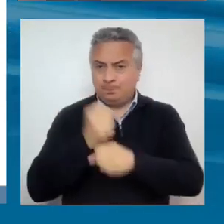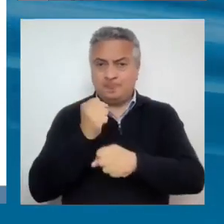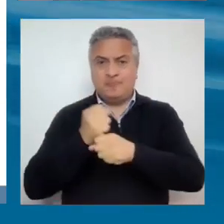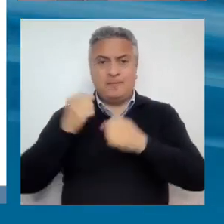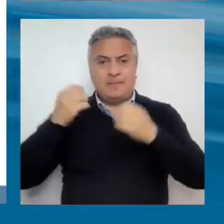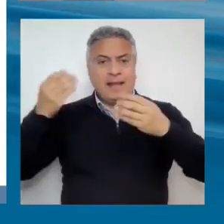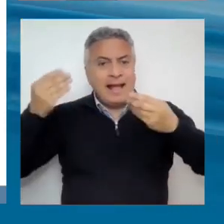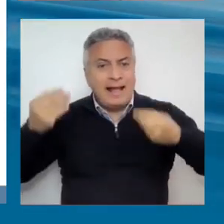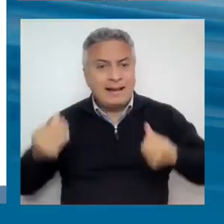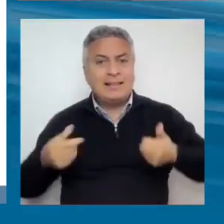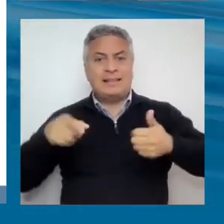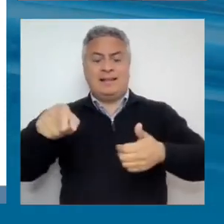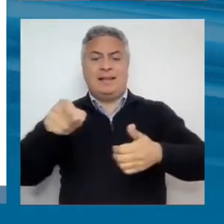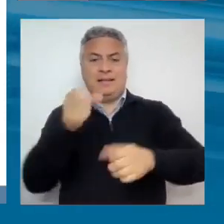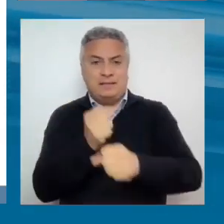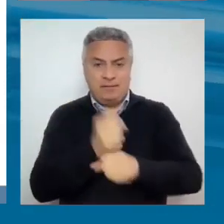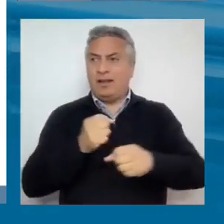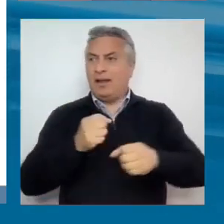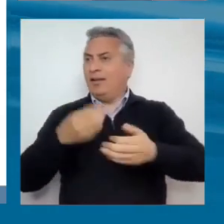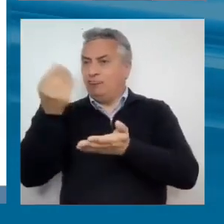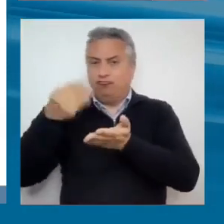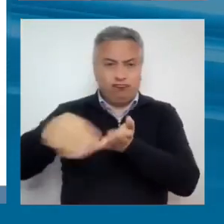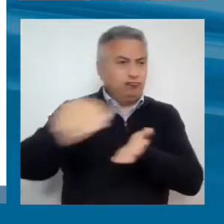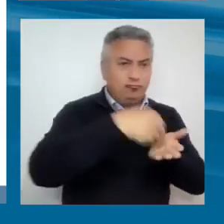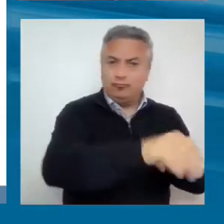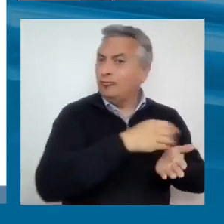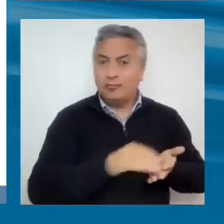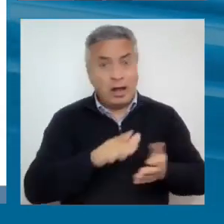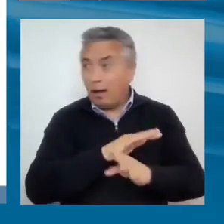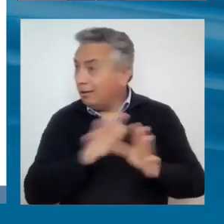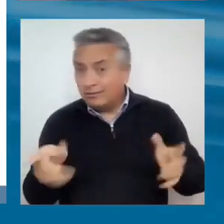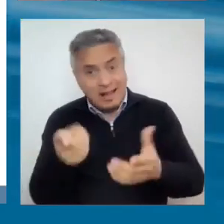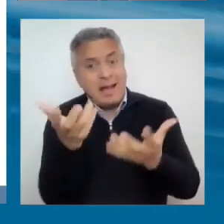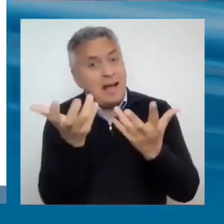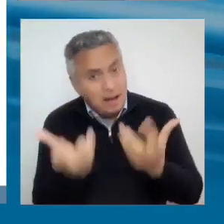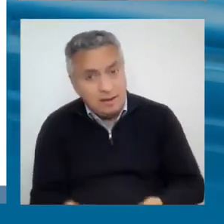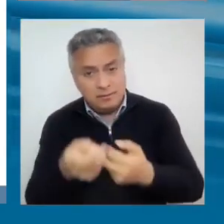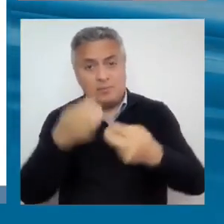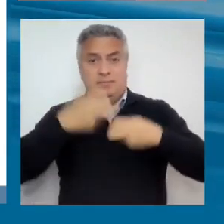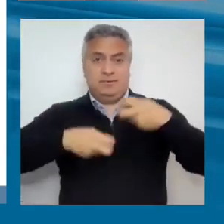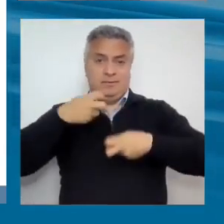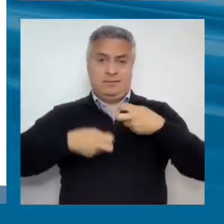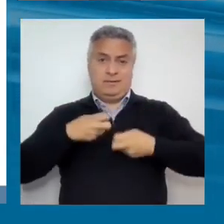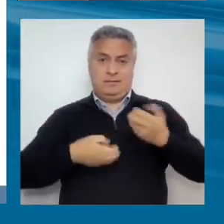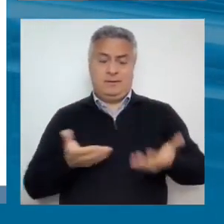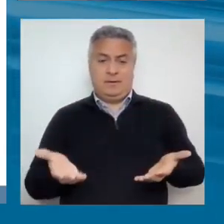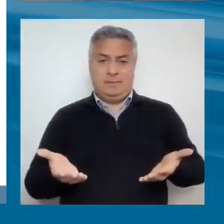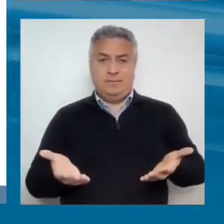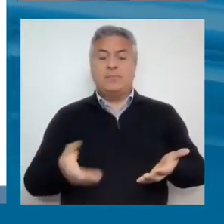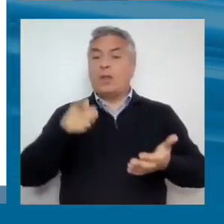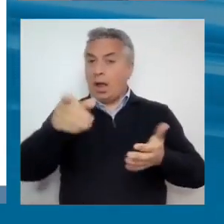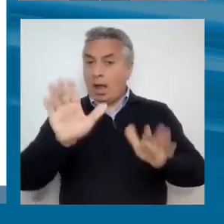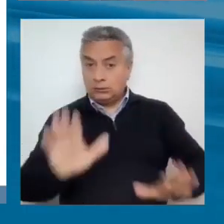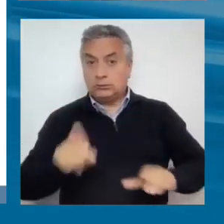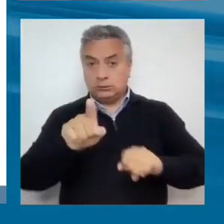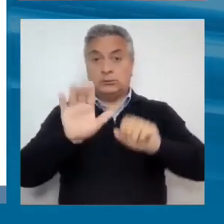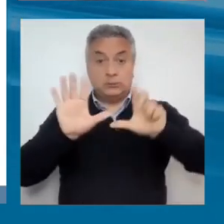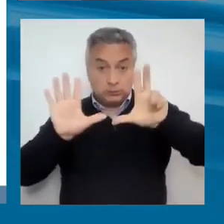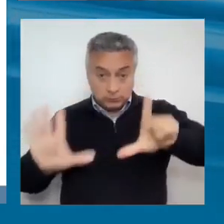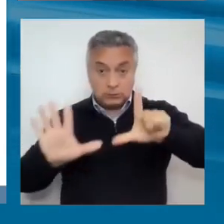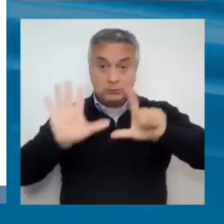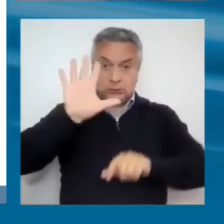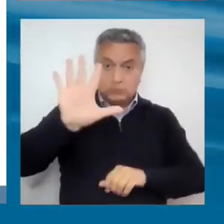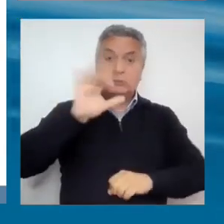transferencias sociales, etc. Entonces, hay un problema, y aquí, muy rápidamente, mismos años, 75 años, con